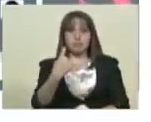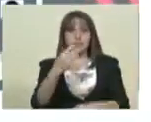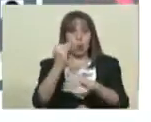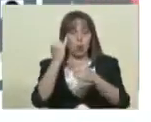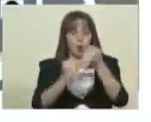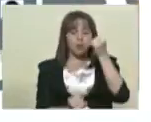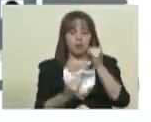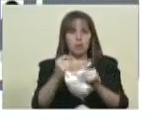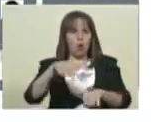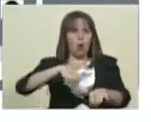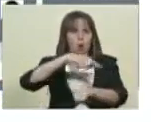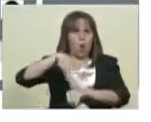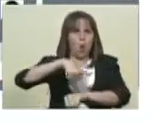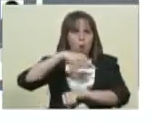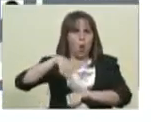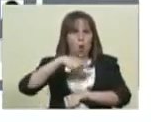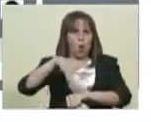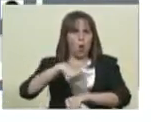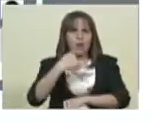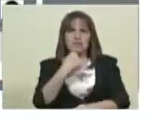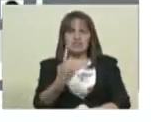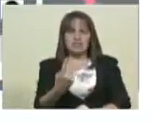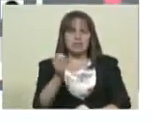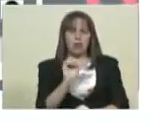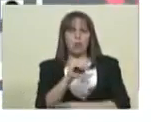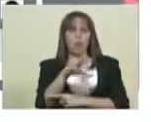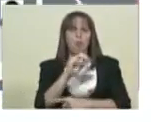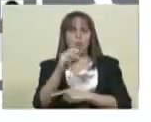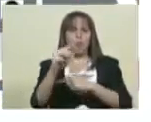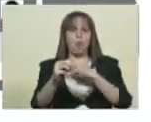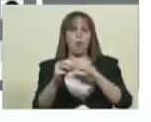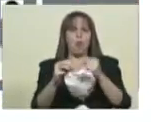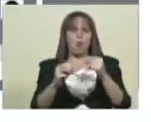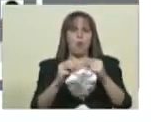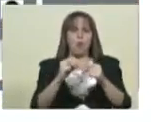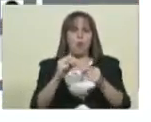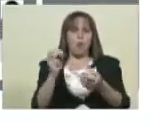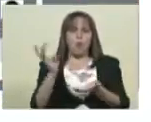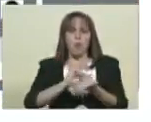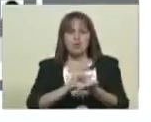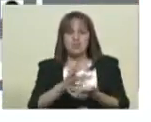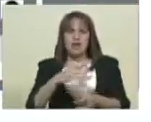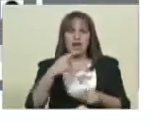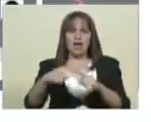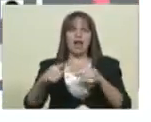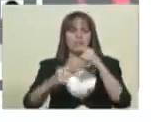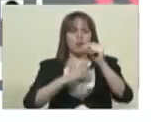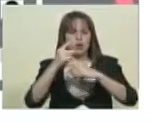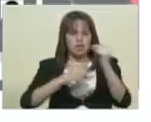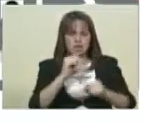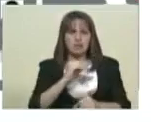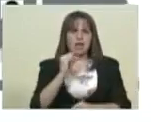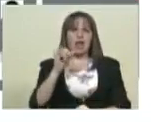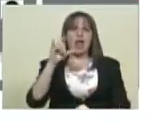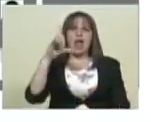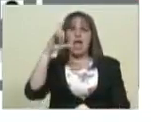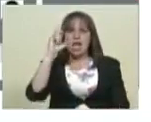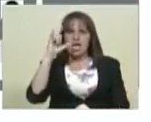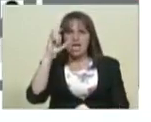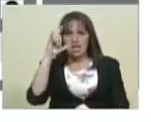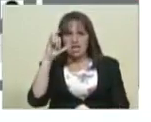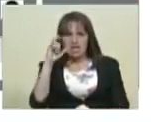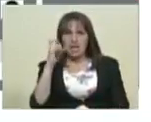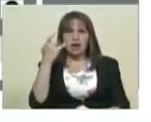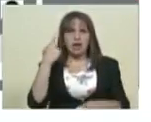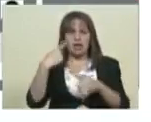han circulado vía grupos de WhatsApp, en Facebook, en Twitter, en Instagram, versiones